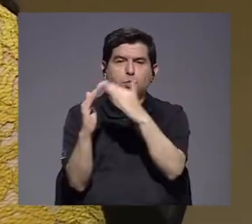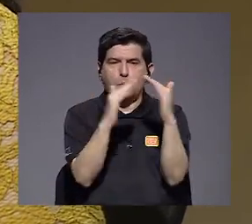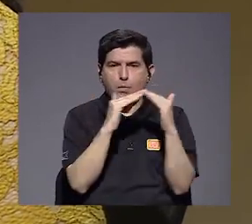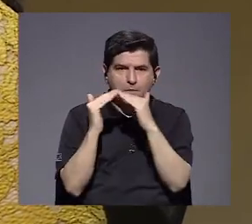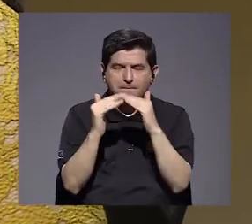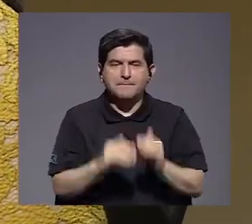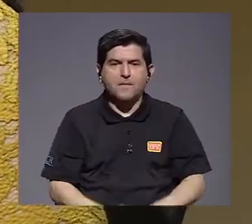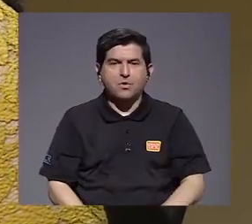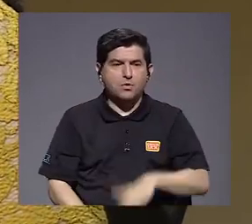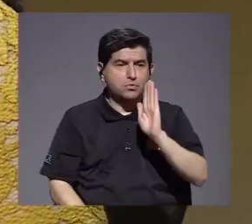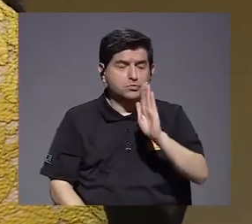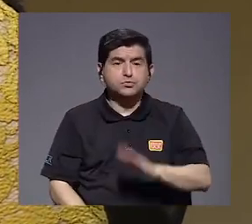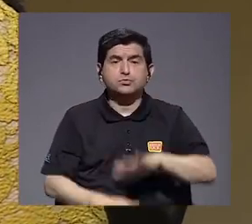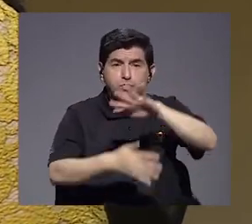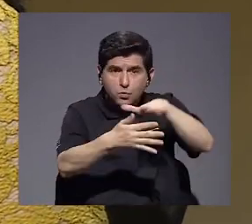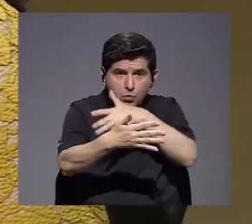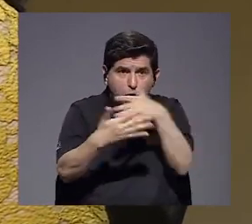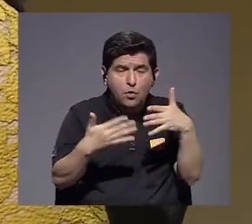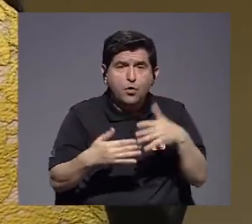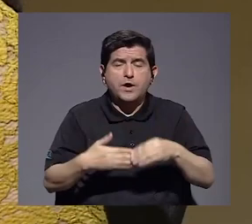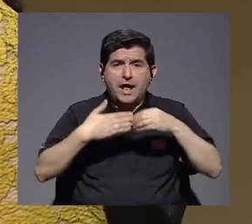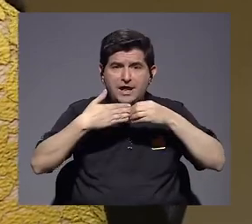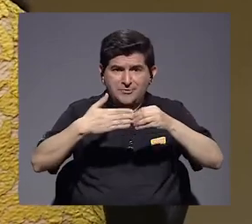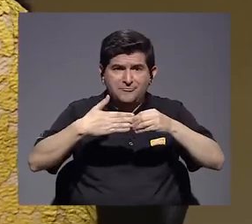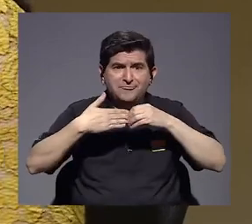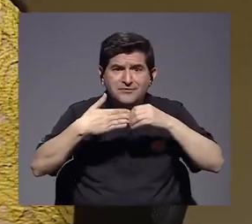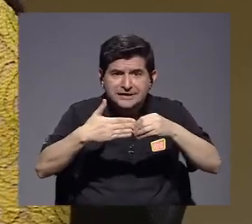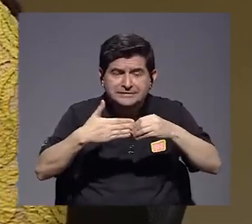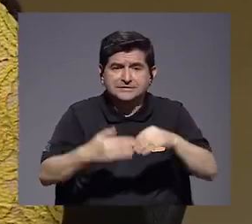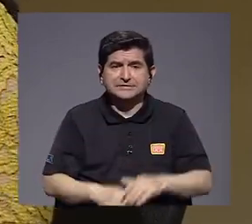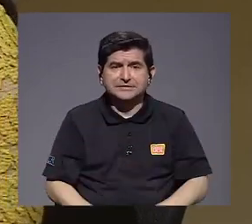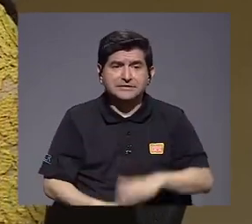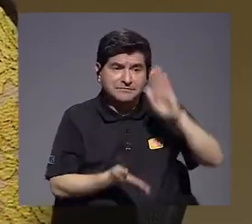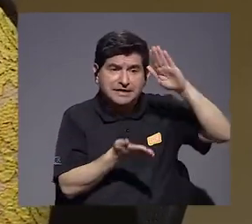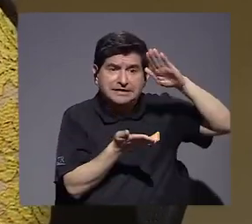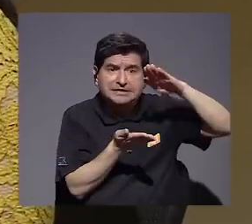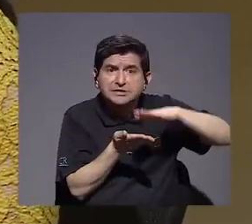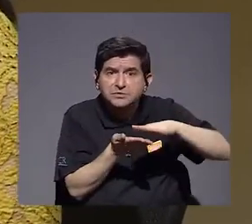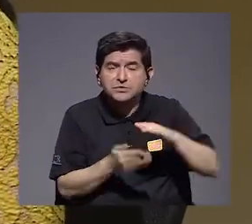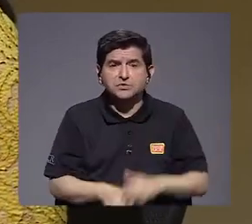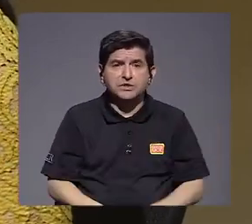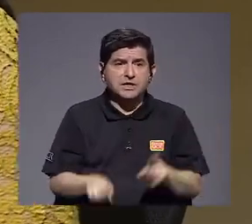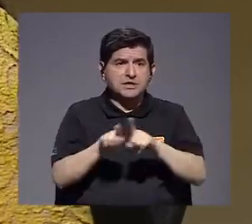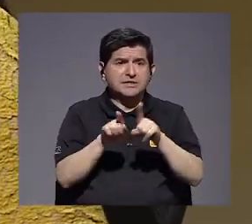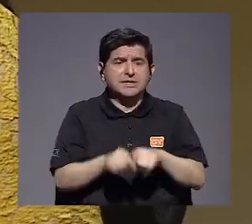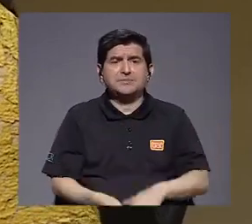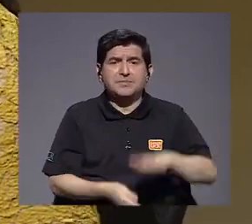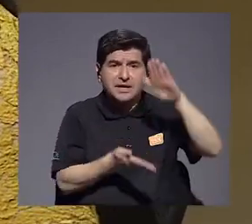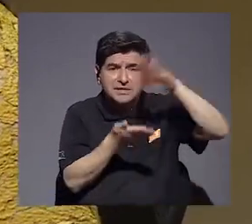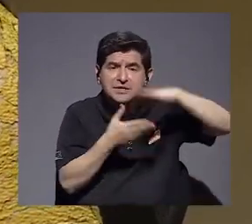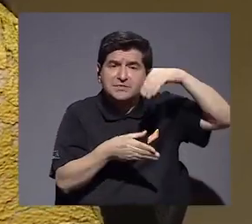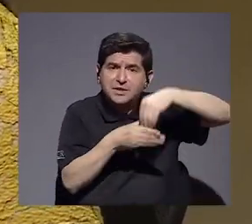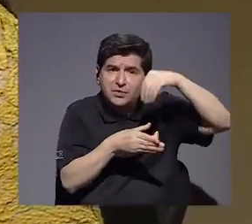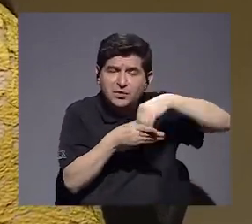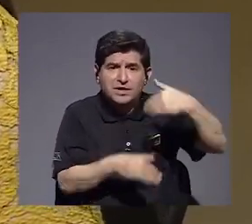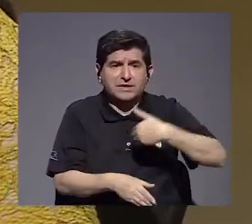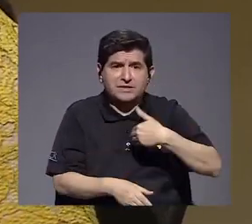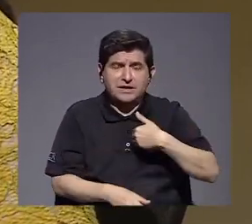porque hay un sector de la población que ha visto sus jornadas flexibles, con lo que implica reducidas, que implica también reducir los